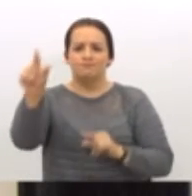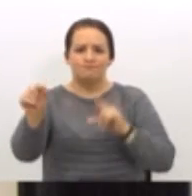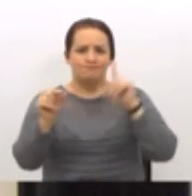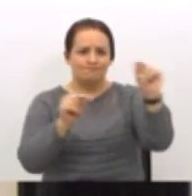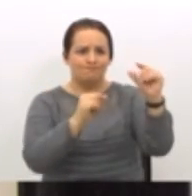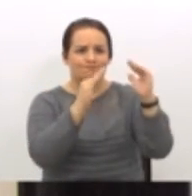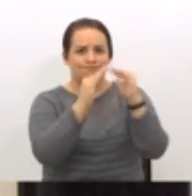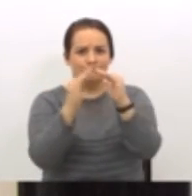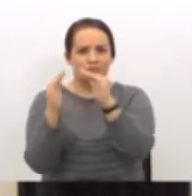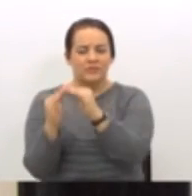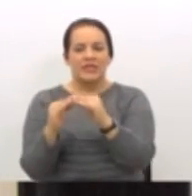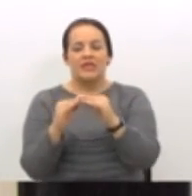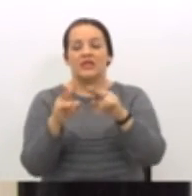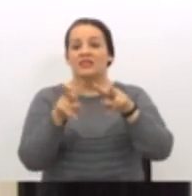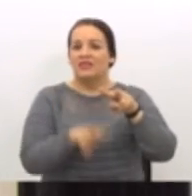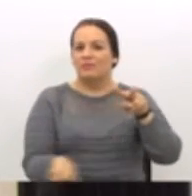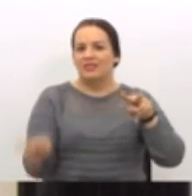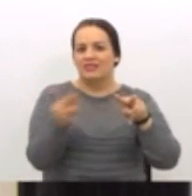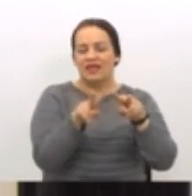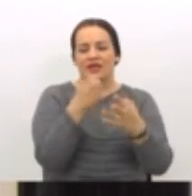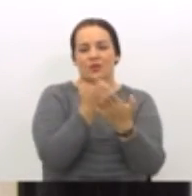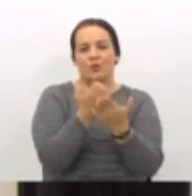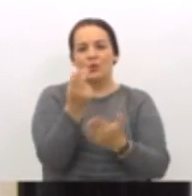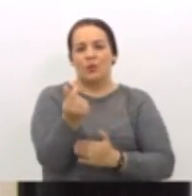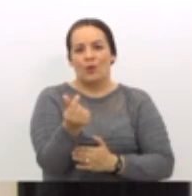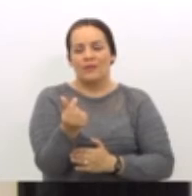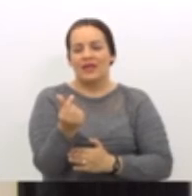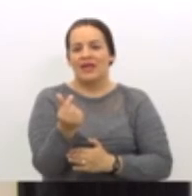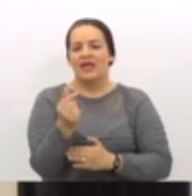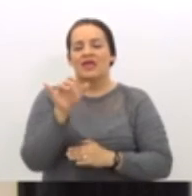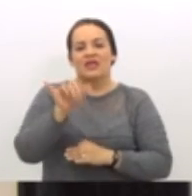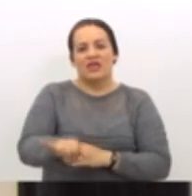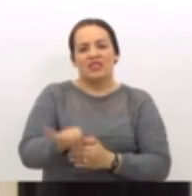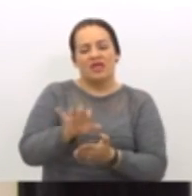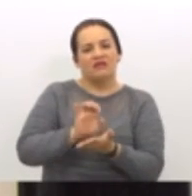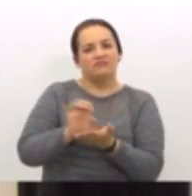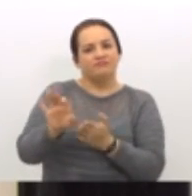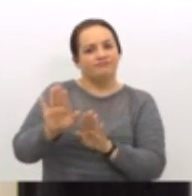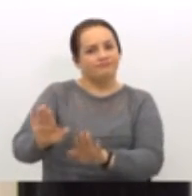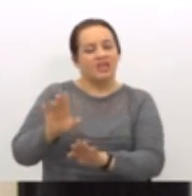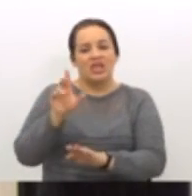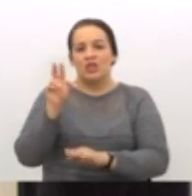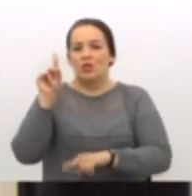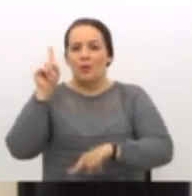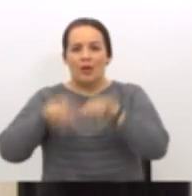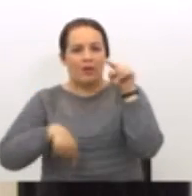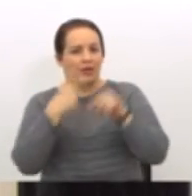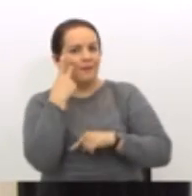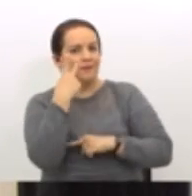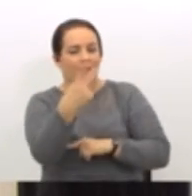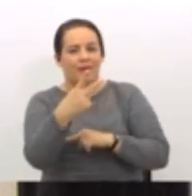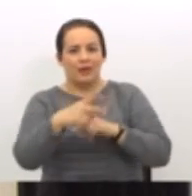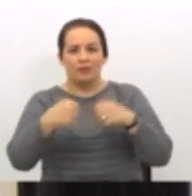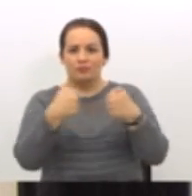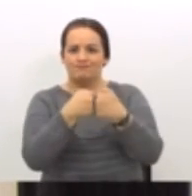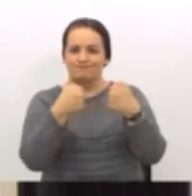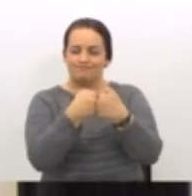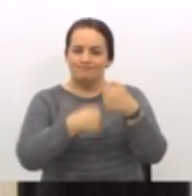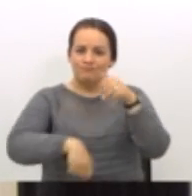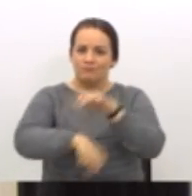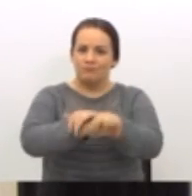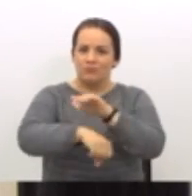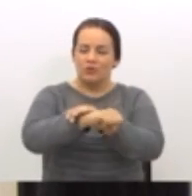desventaja económica, queden excluidos de la posibilidad de ver los partidos de fútbol. Por esa razón,